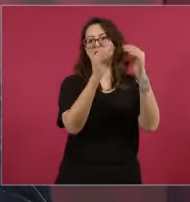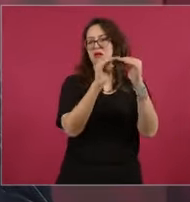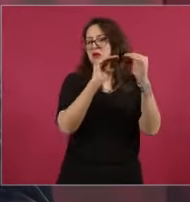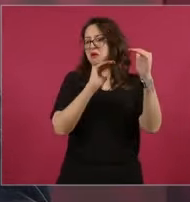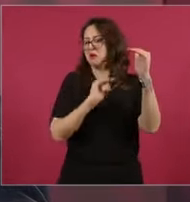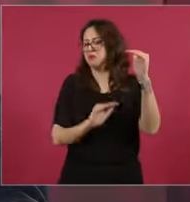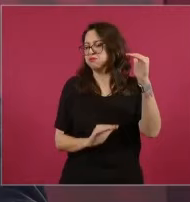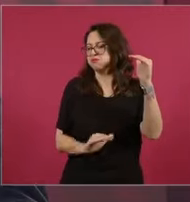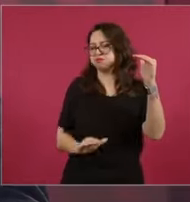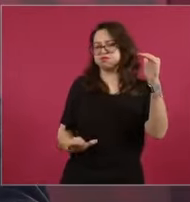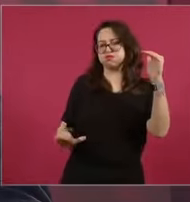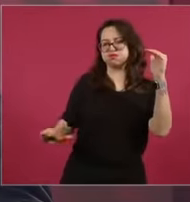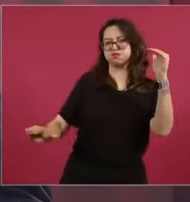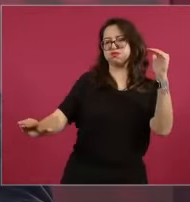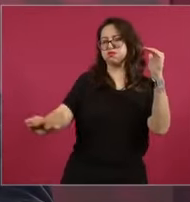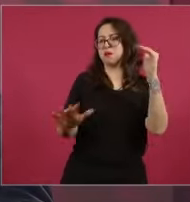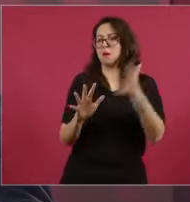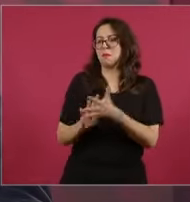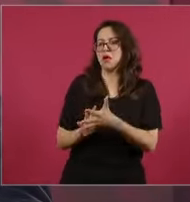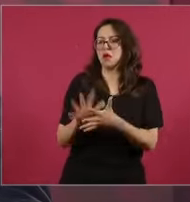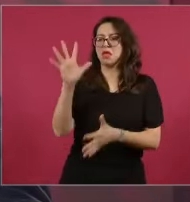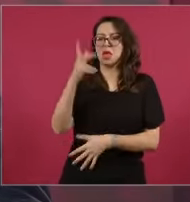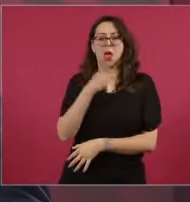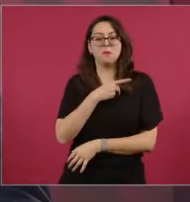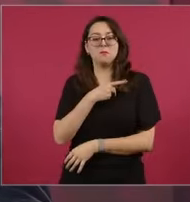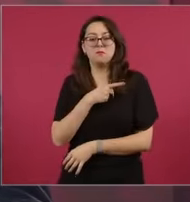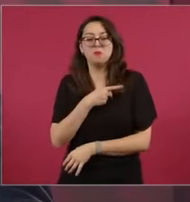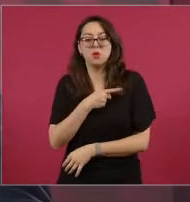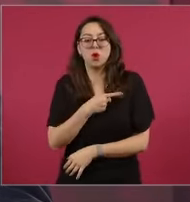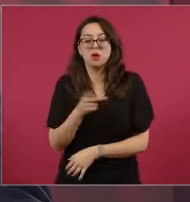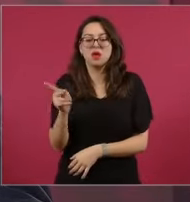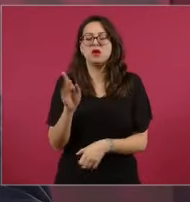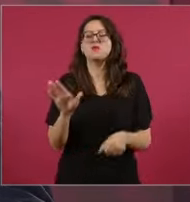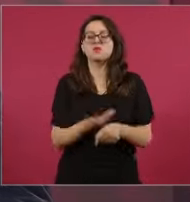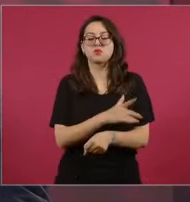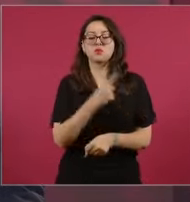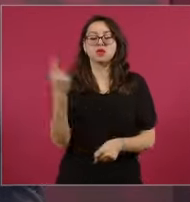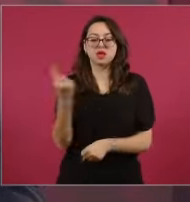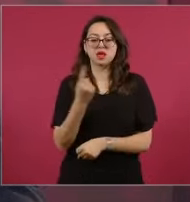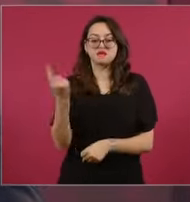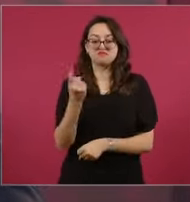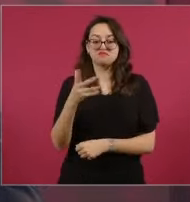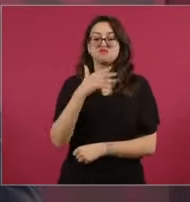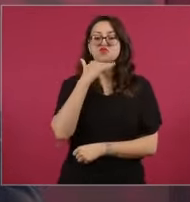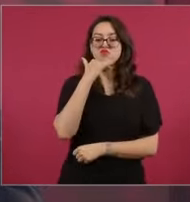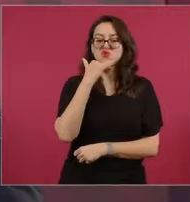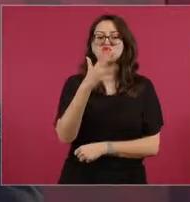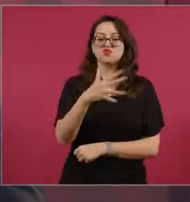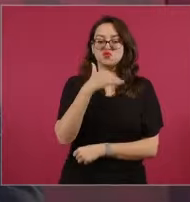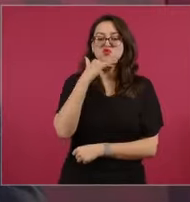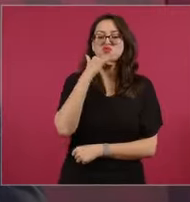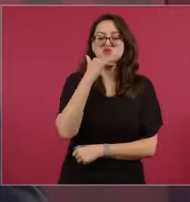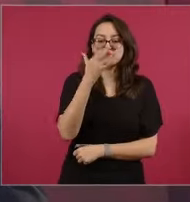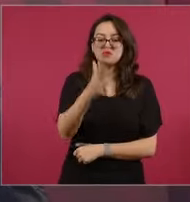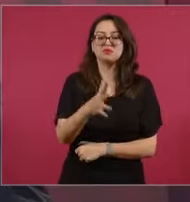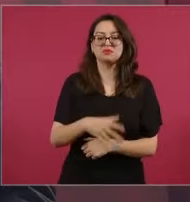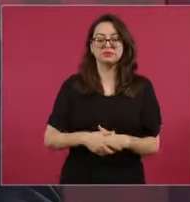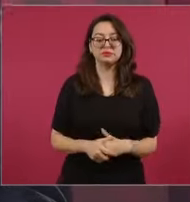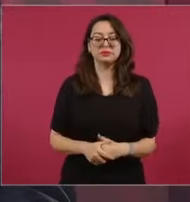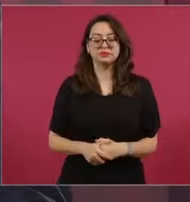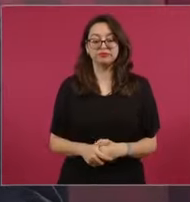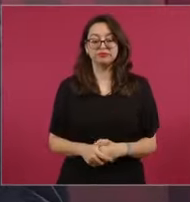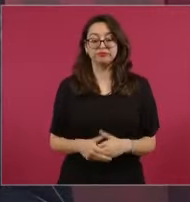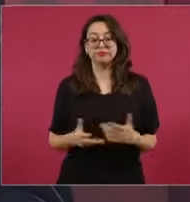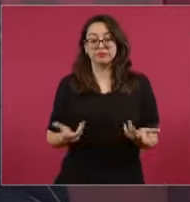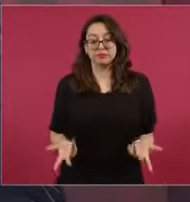La causa principal, yo he hablado aquí de que a